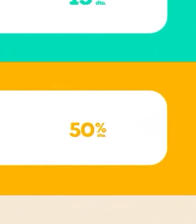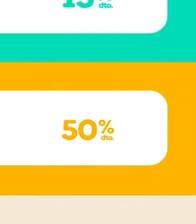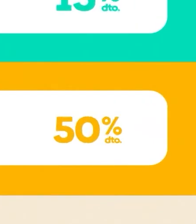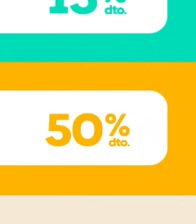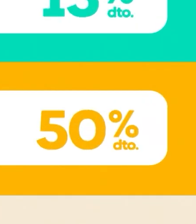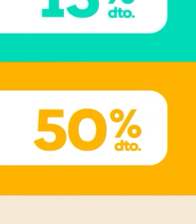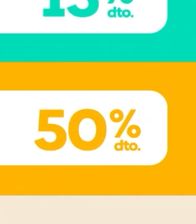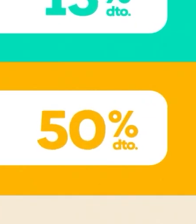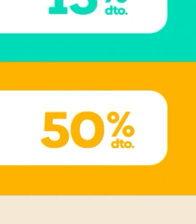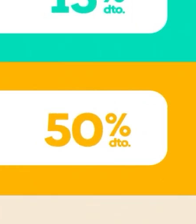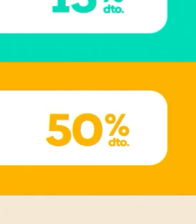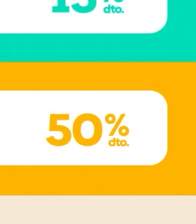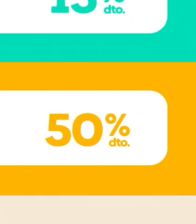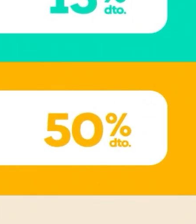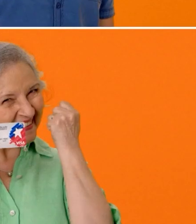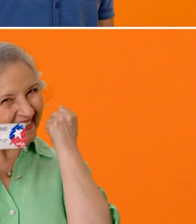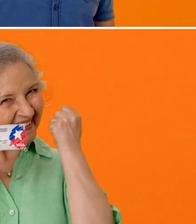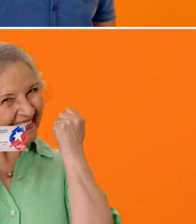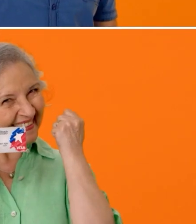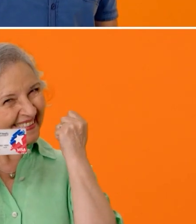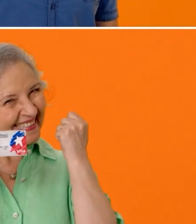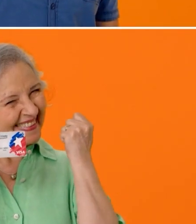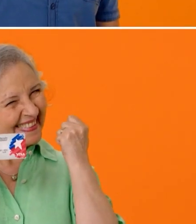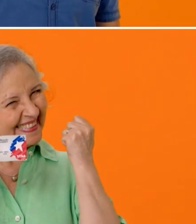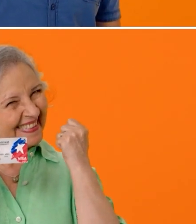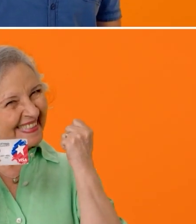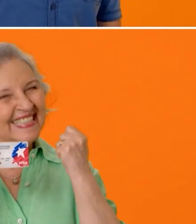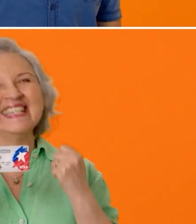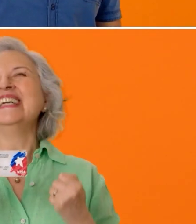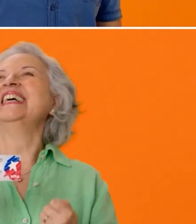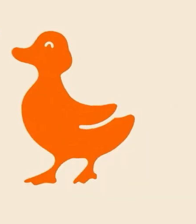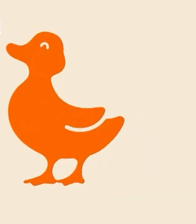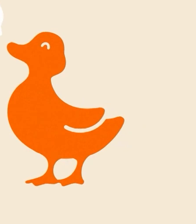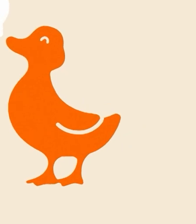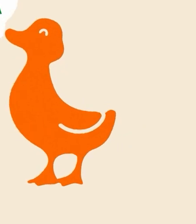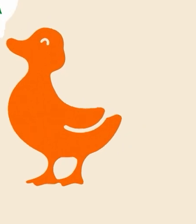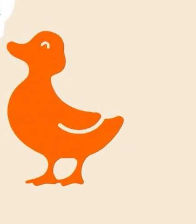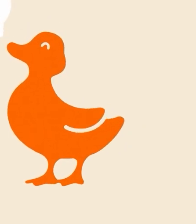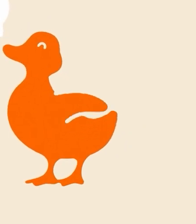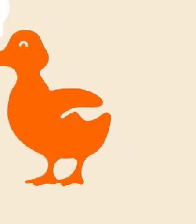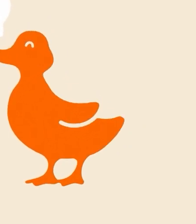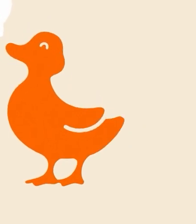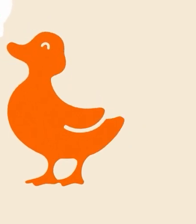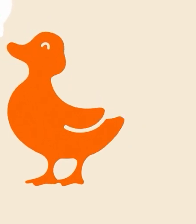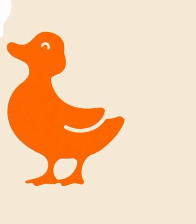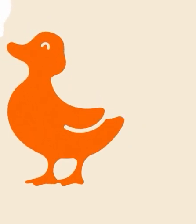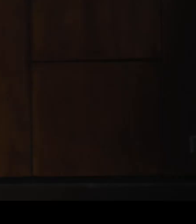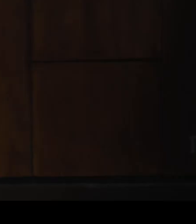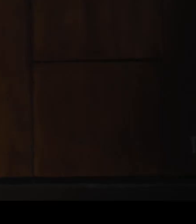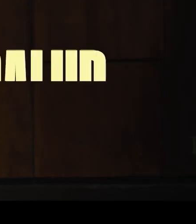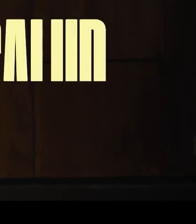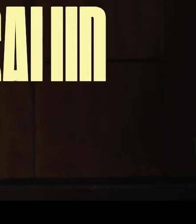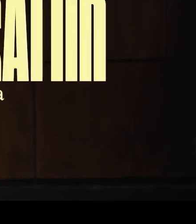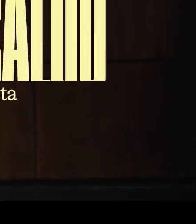para todos usando tus tarjetas Banco Estado. Porque los beneficios son para todos y para cada uno. Banco Estado.